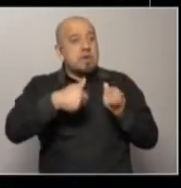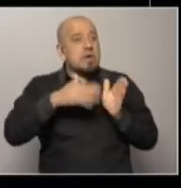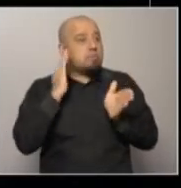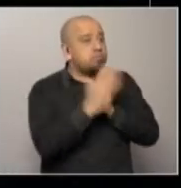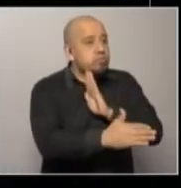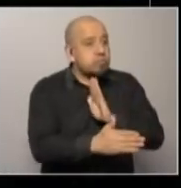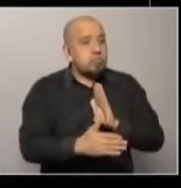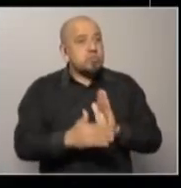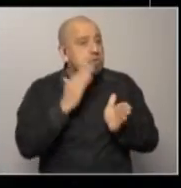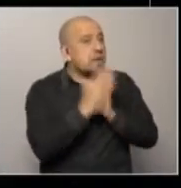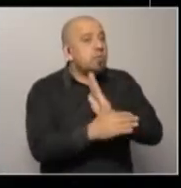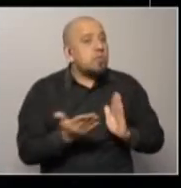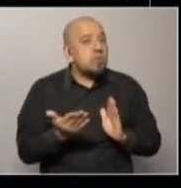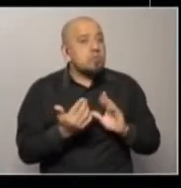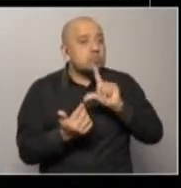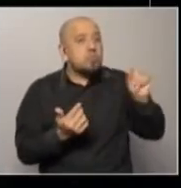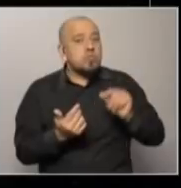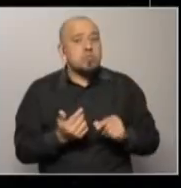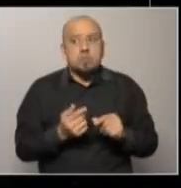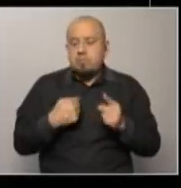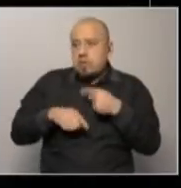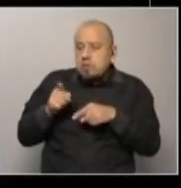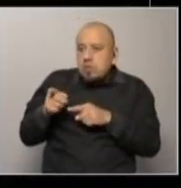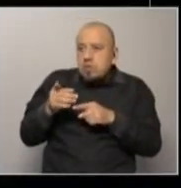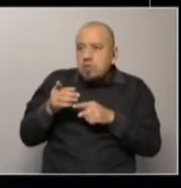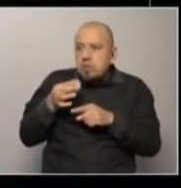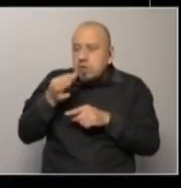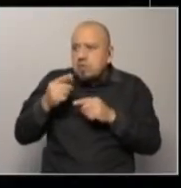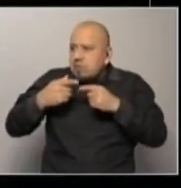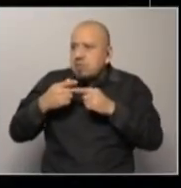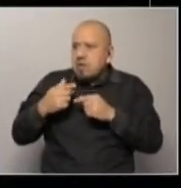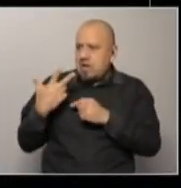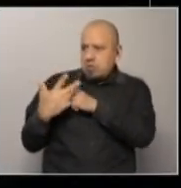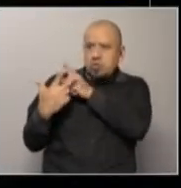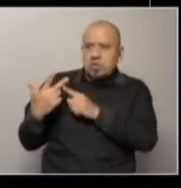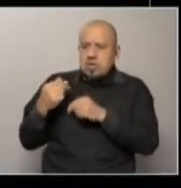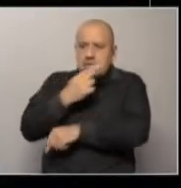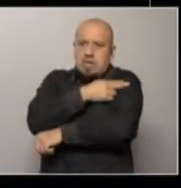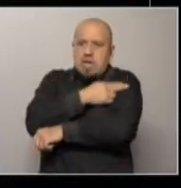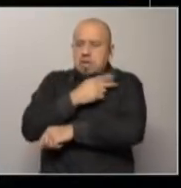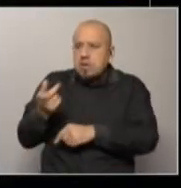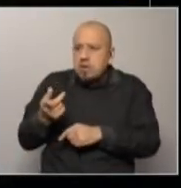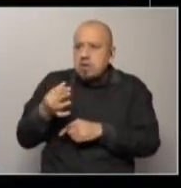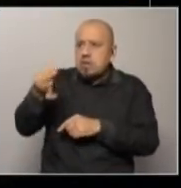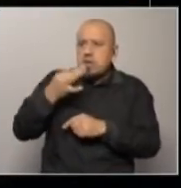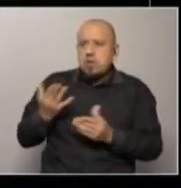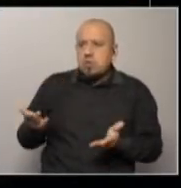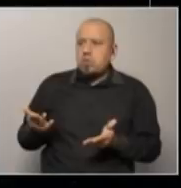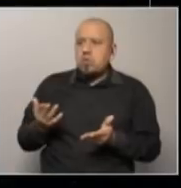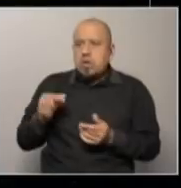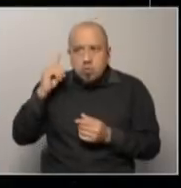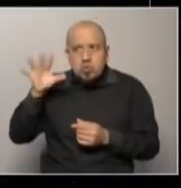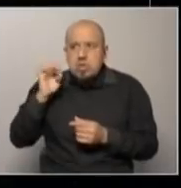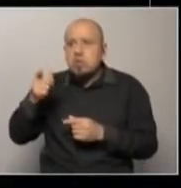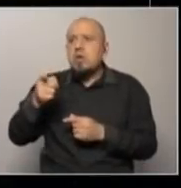que todo lo que había hecho, o ¿escucharon el crimen de boca de Gilberto Vázquez? O sea, ¿no les cabe nada a esos tres generales tampoco? No sabría decirte eso, lo